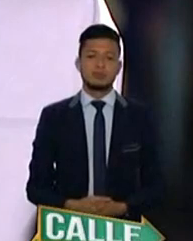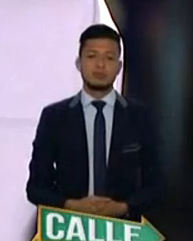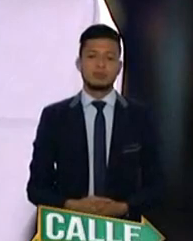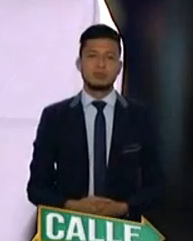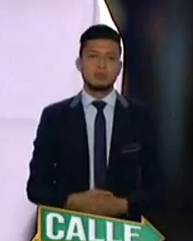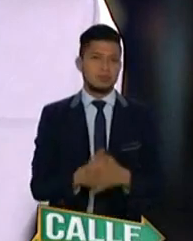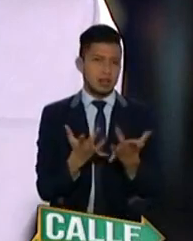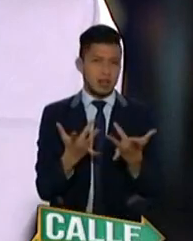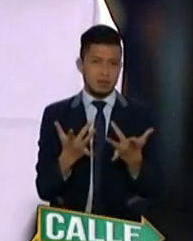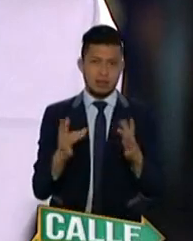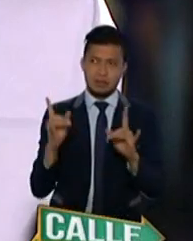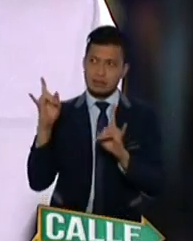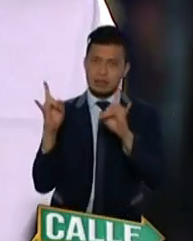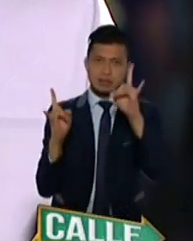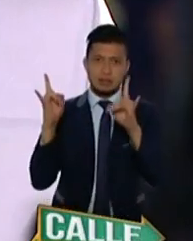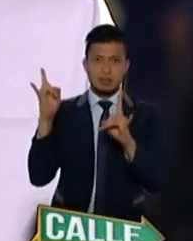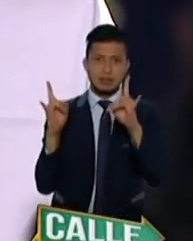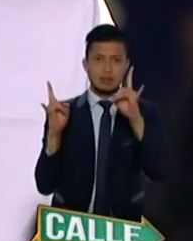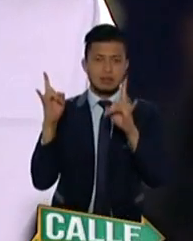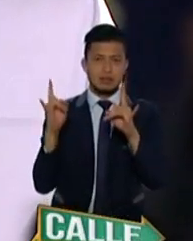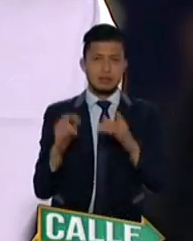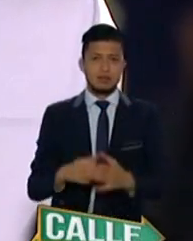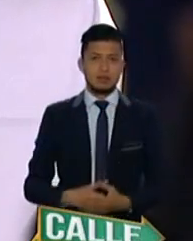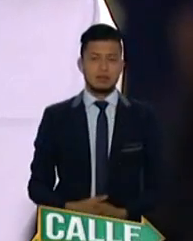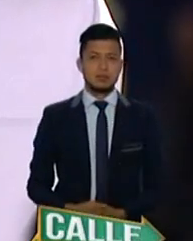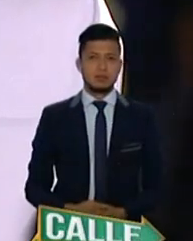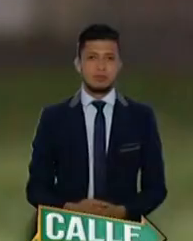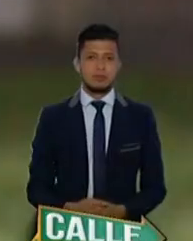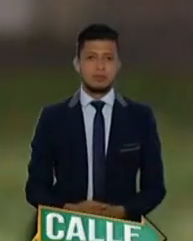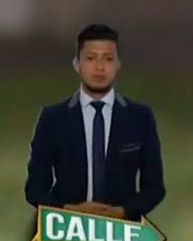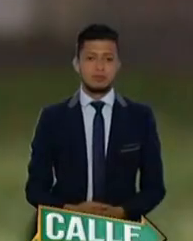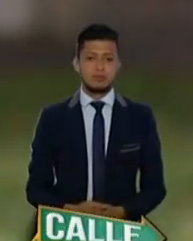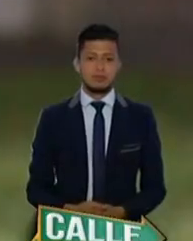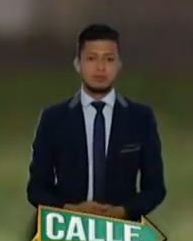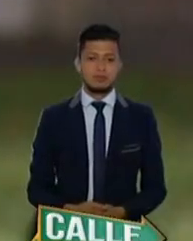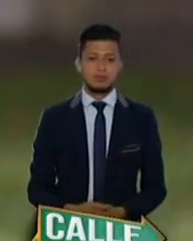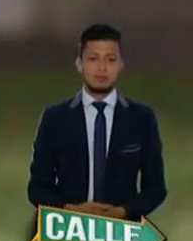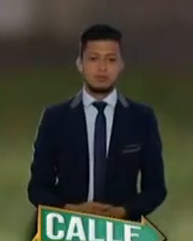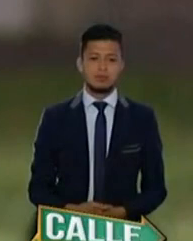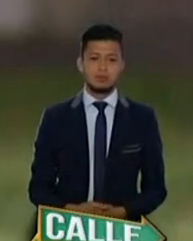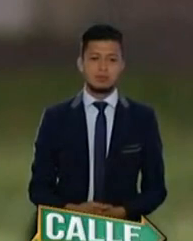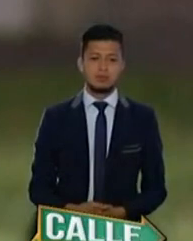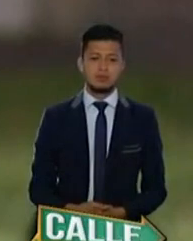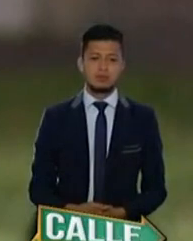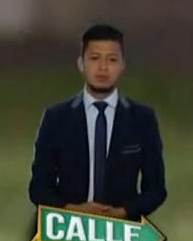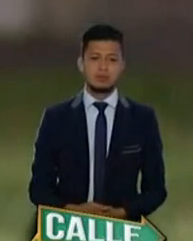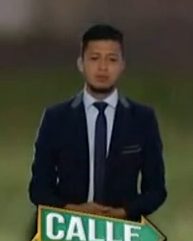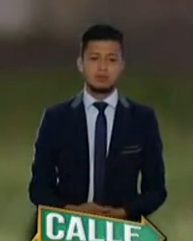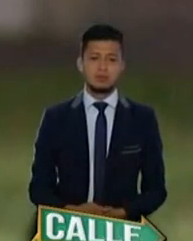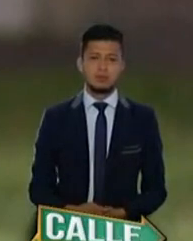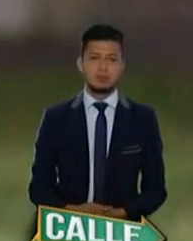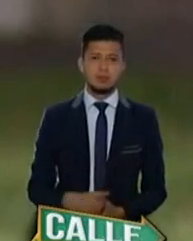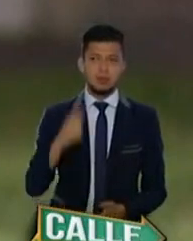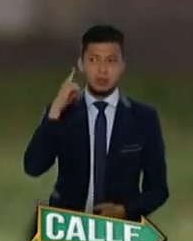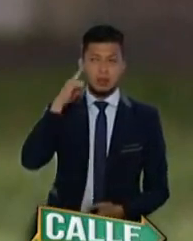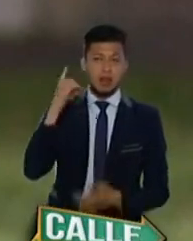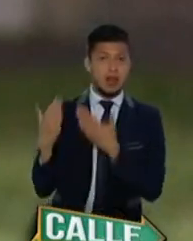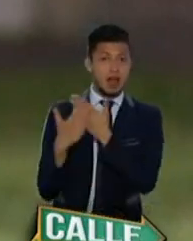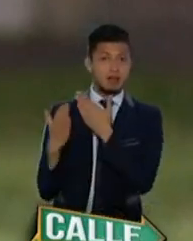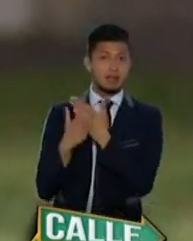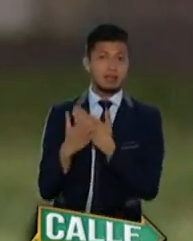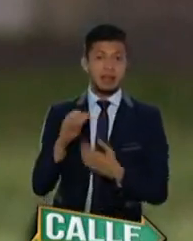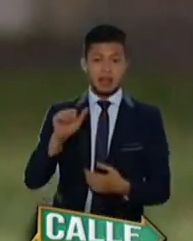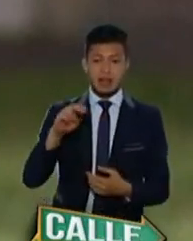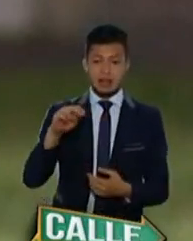Momentico, ahí que tenemos una conexión como rara. Parece que tenemos, aquí me dicen por interno que está Ana